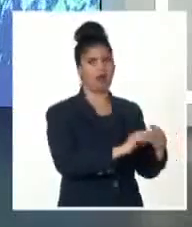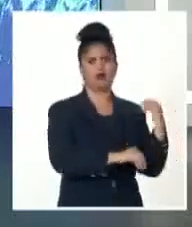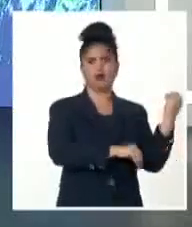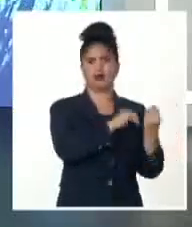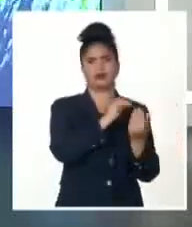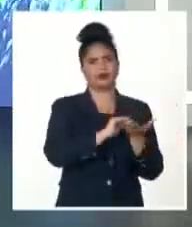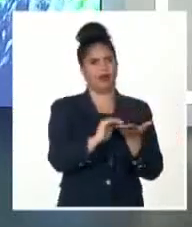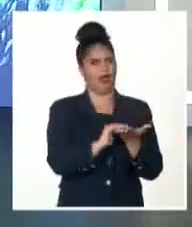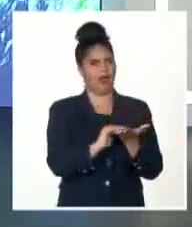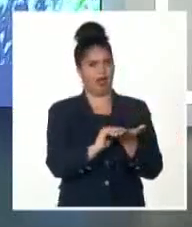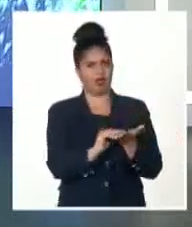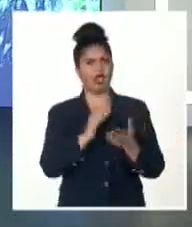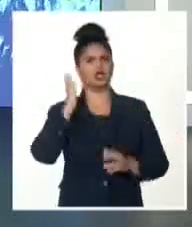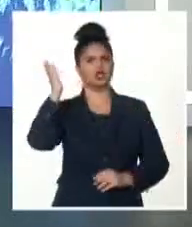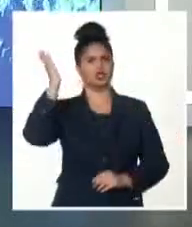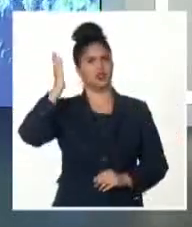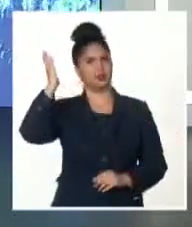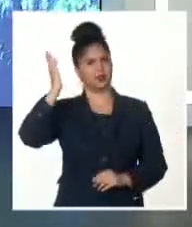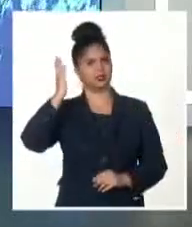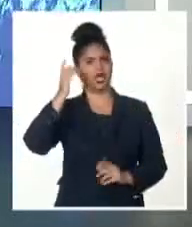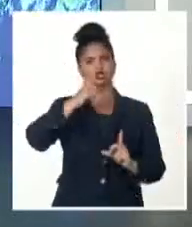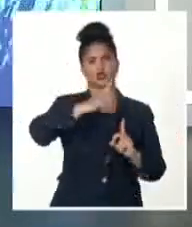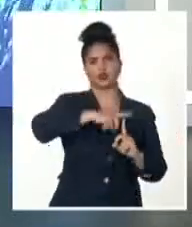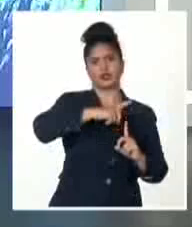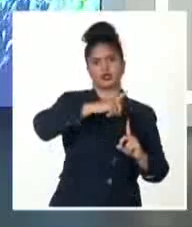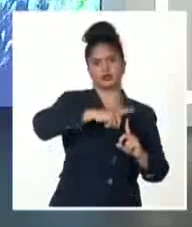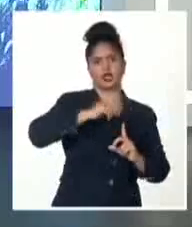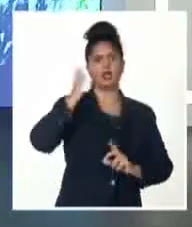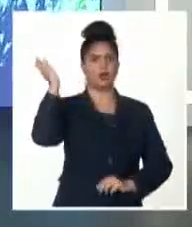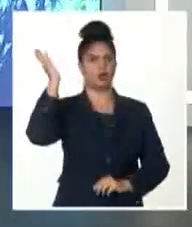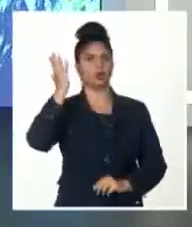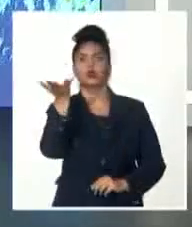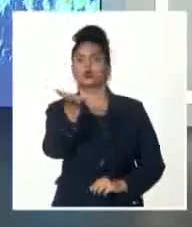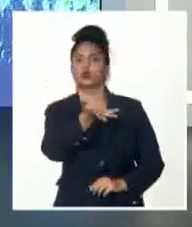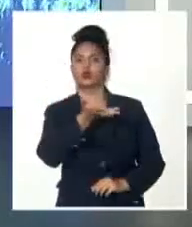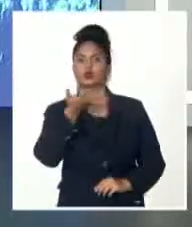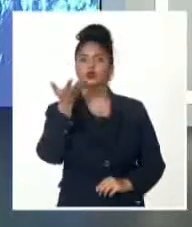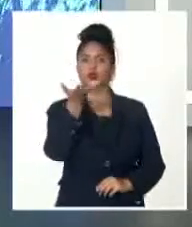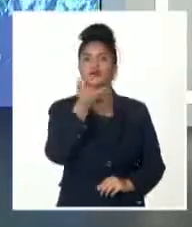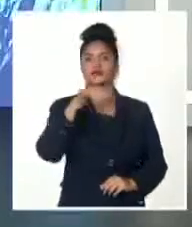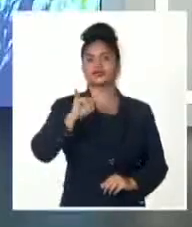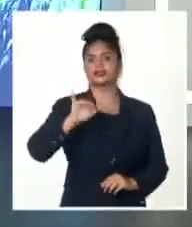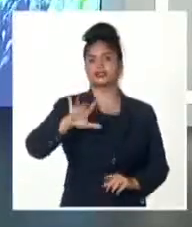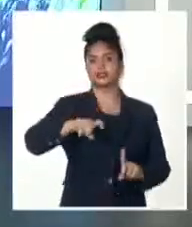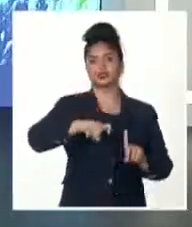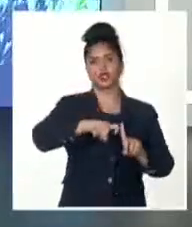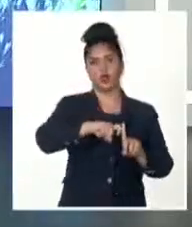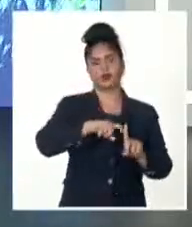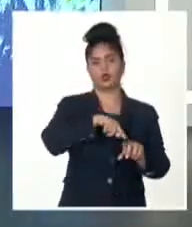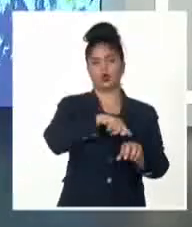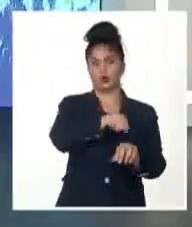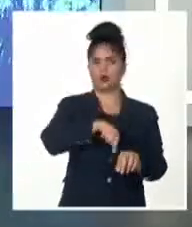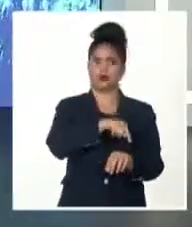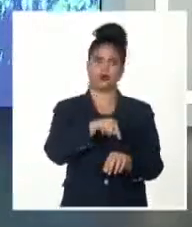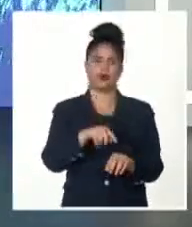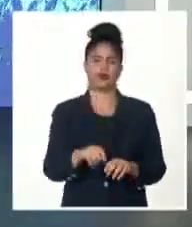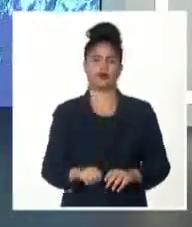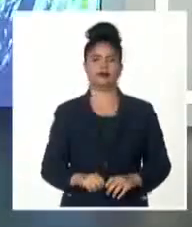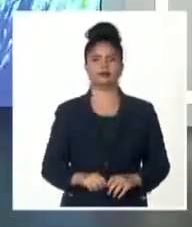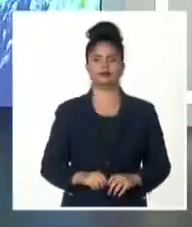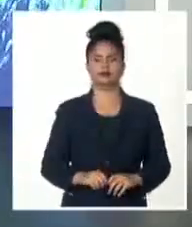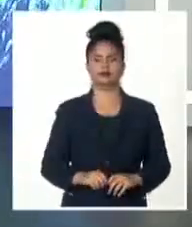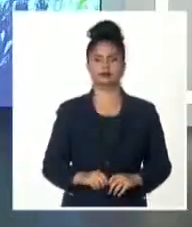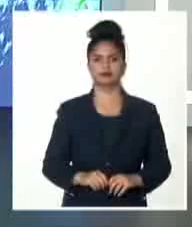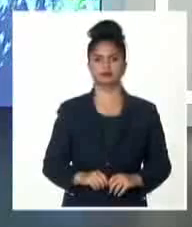Continúa siendo una tormenta tropical con vientos máximos de 65 kilómetros por hora, prácticamente justo en el límite inferior de esta